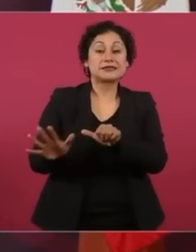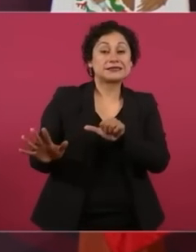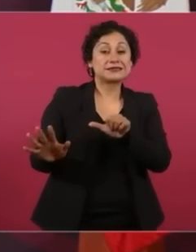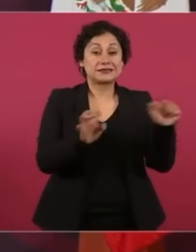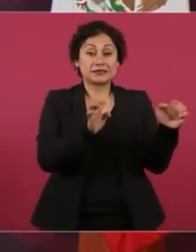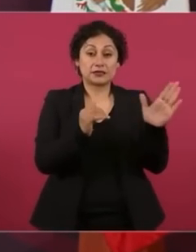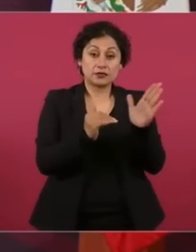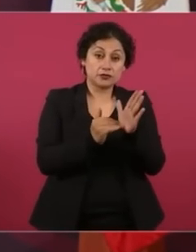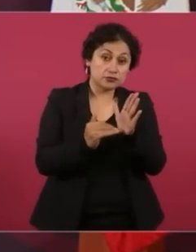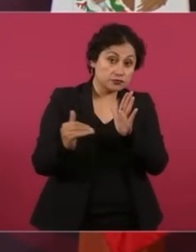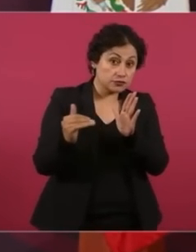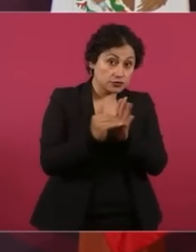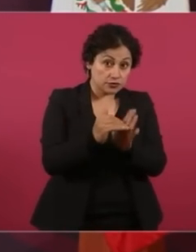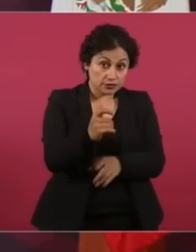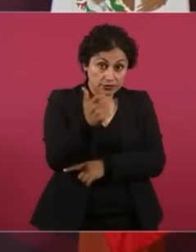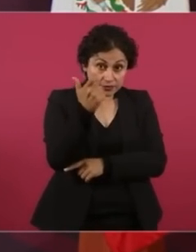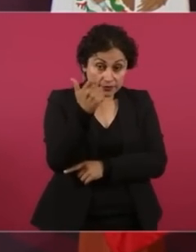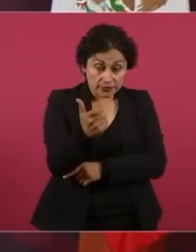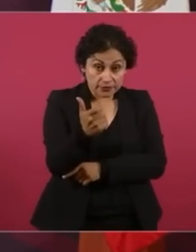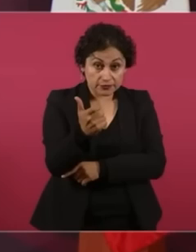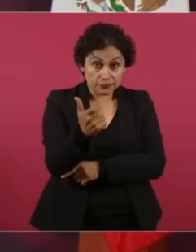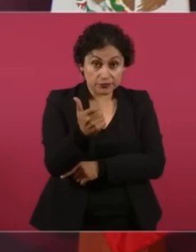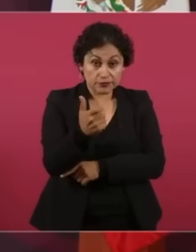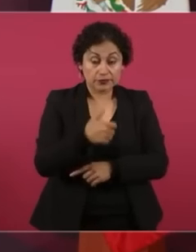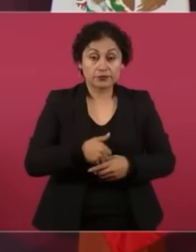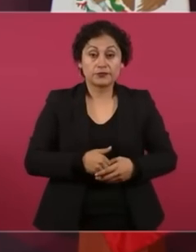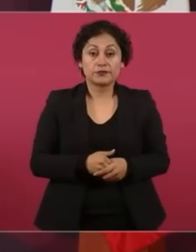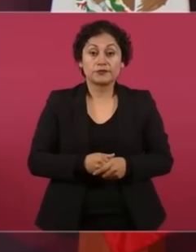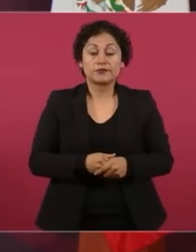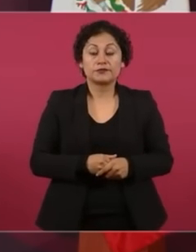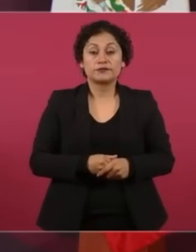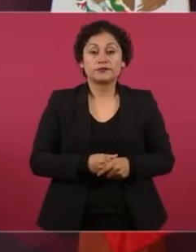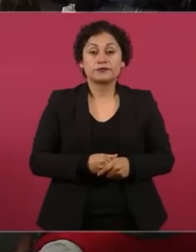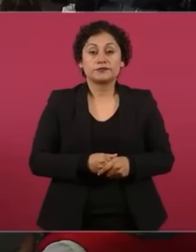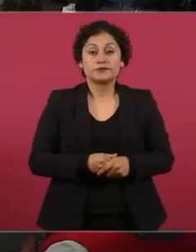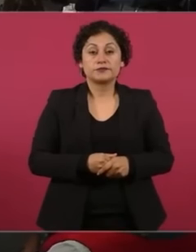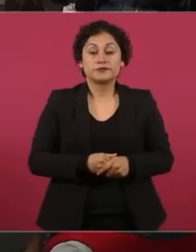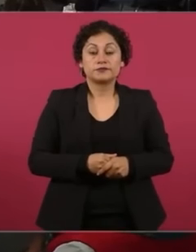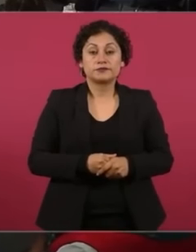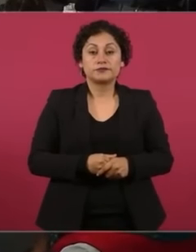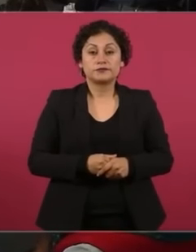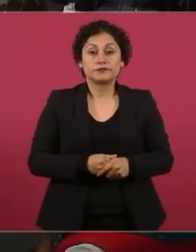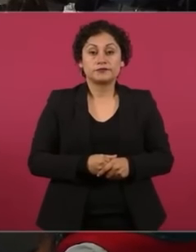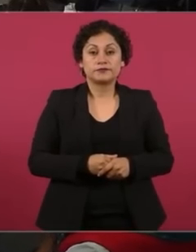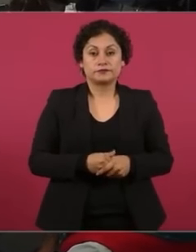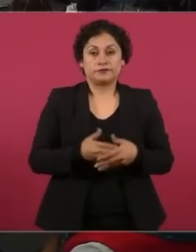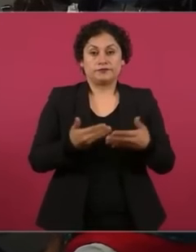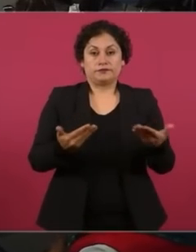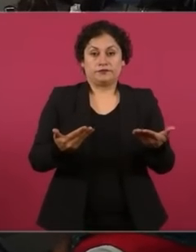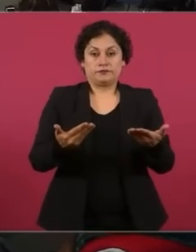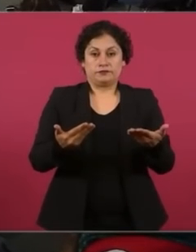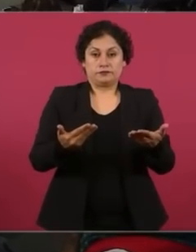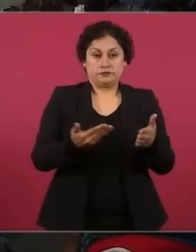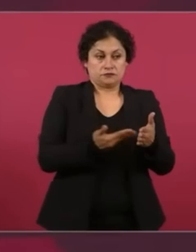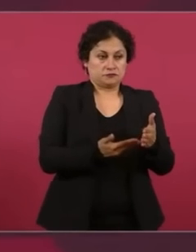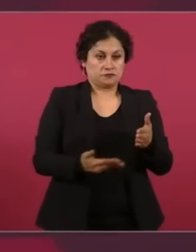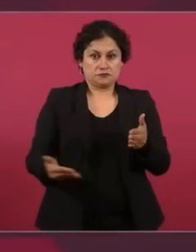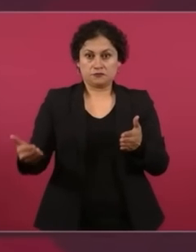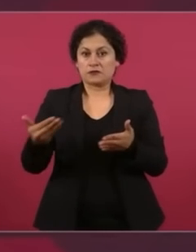mil seiscientos millones de pesos, y este año estamos ejerciendo